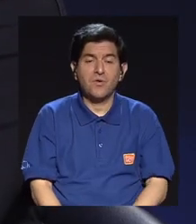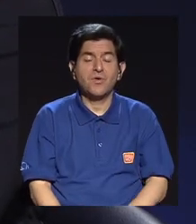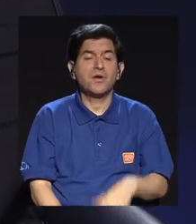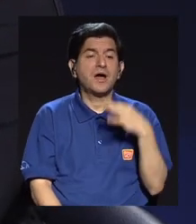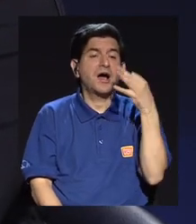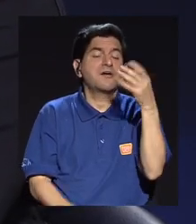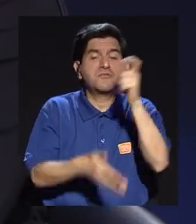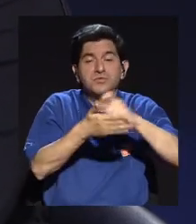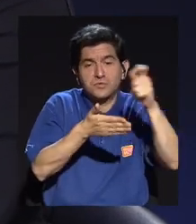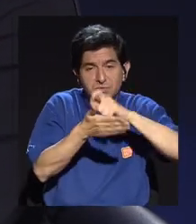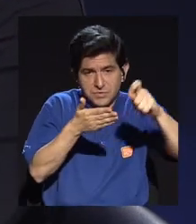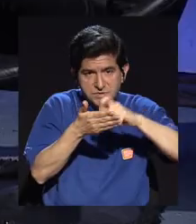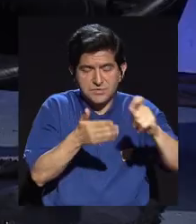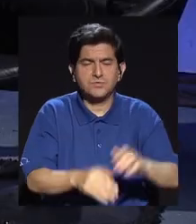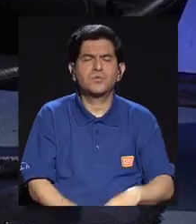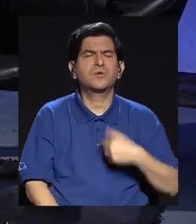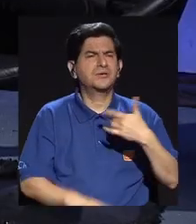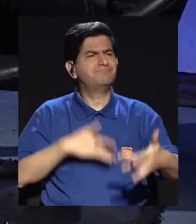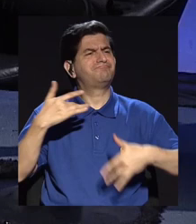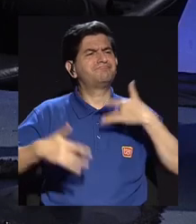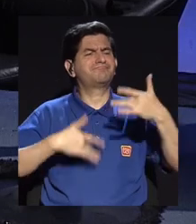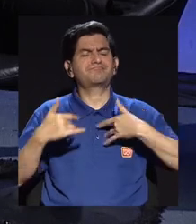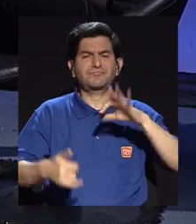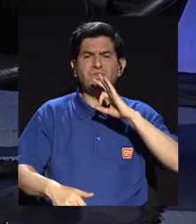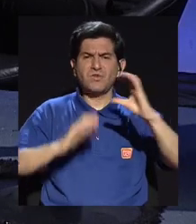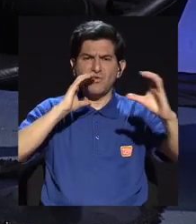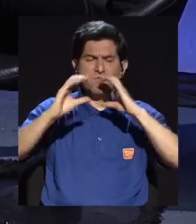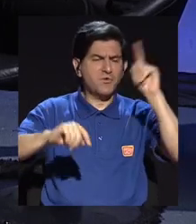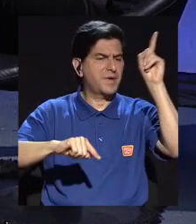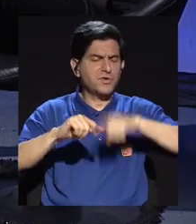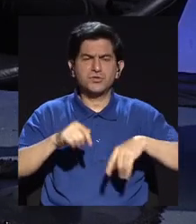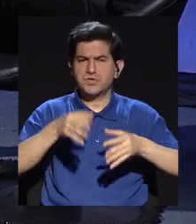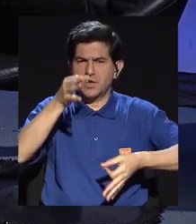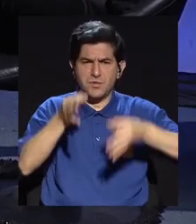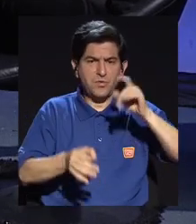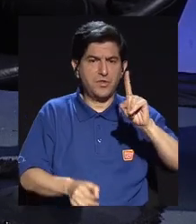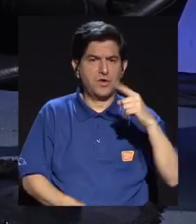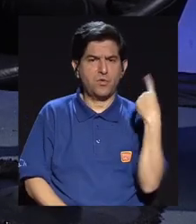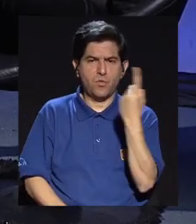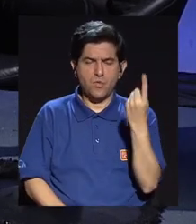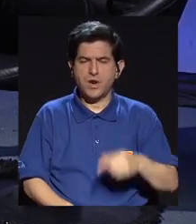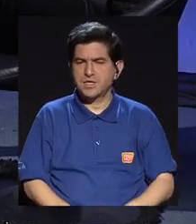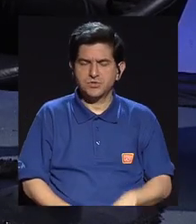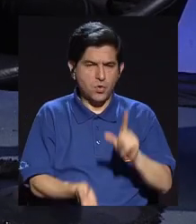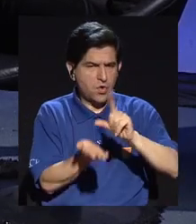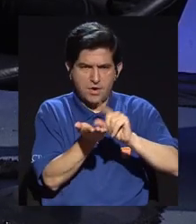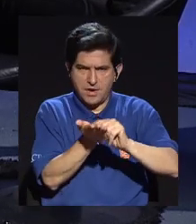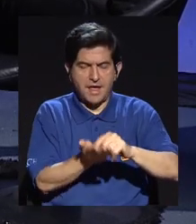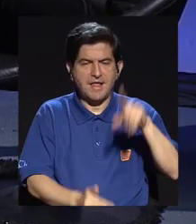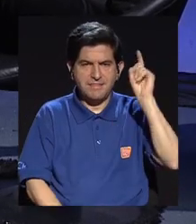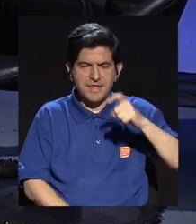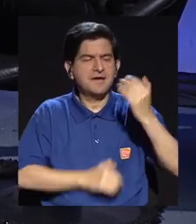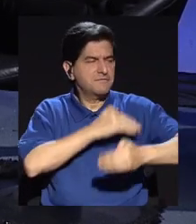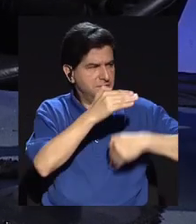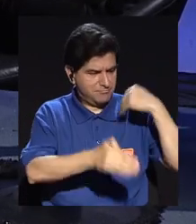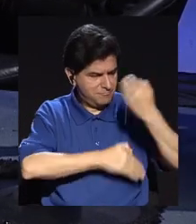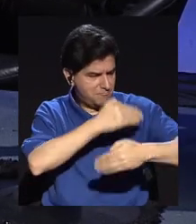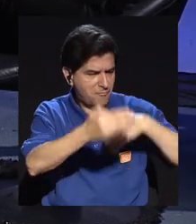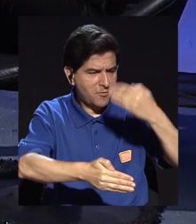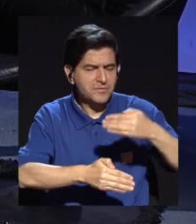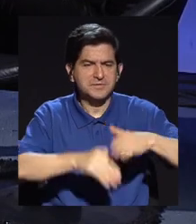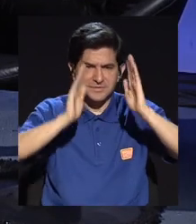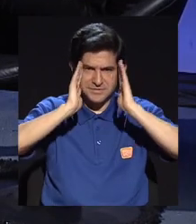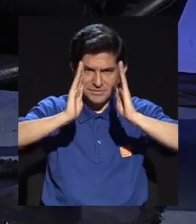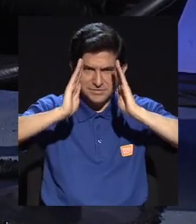notas, porque también hay que decir esto, yo siento que a un medio de comunicación no se le puede juzgar solo por una nota, se le tiene que juzgar por el proceso